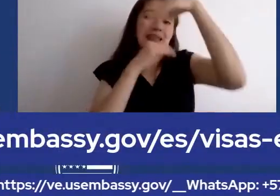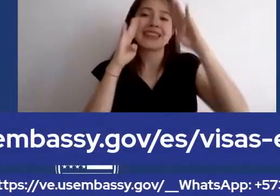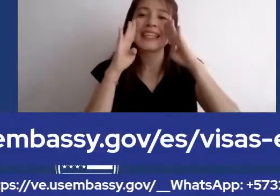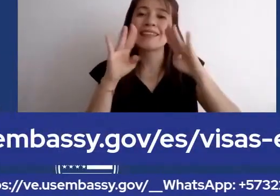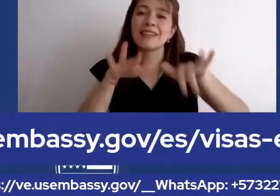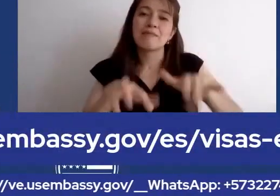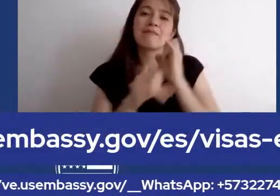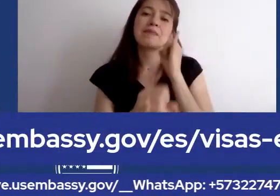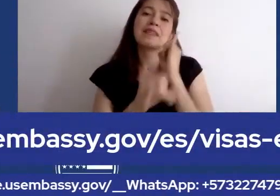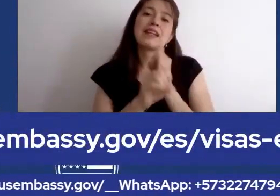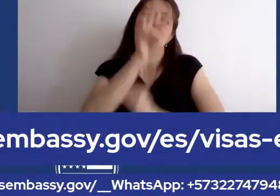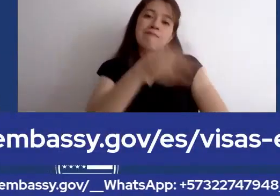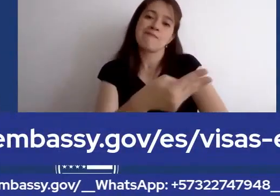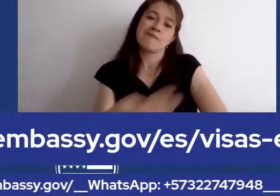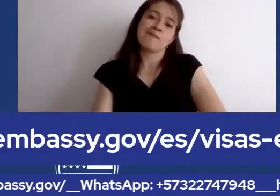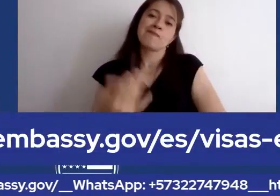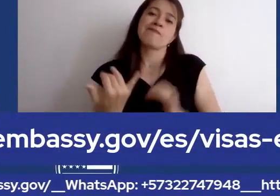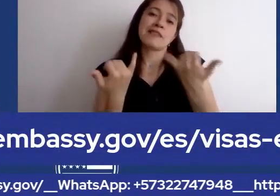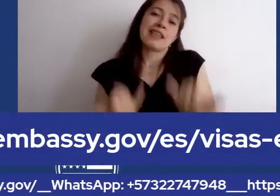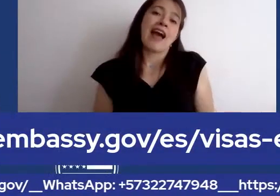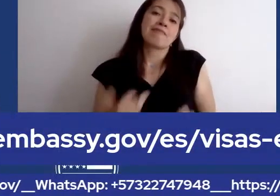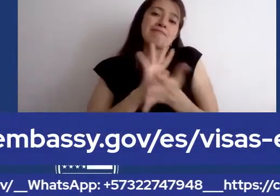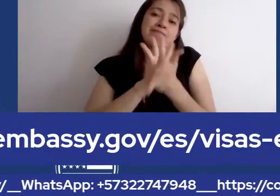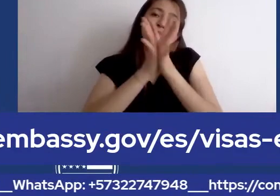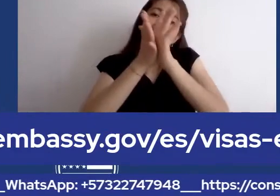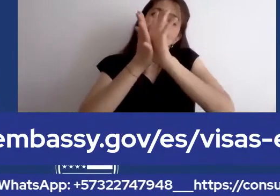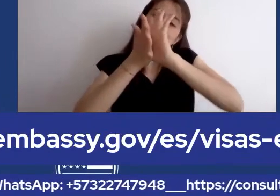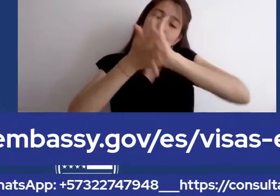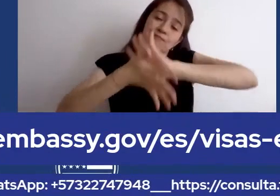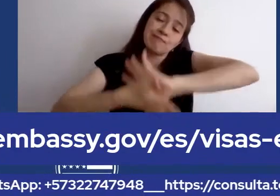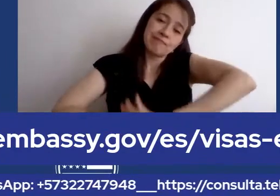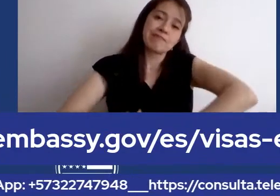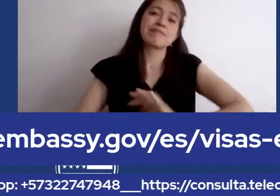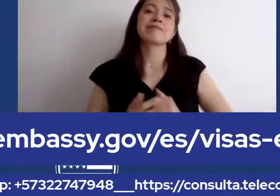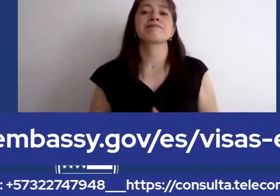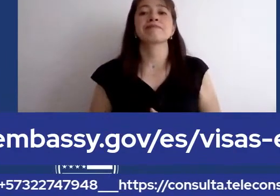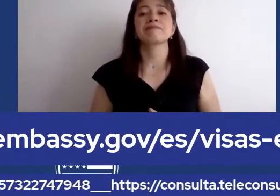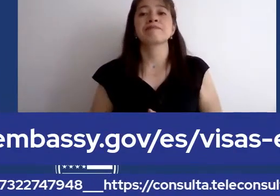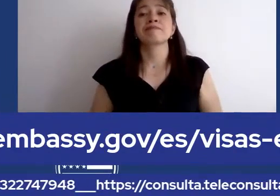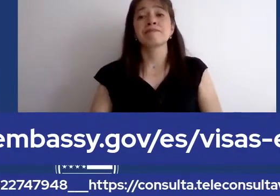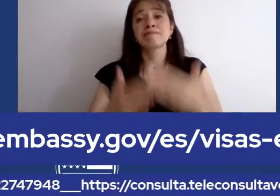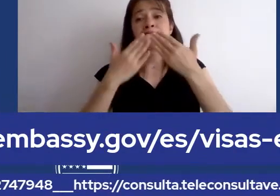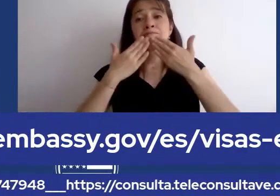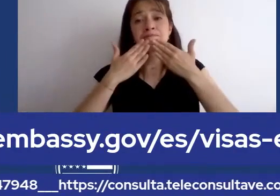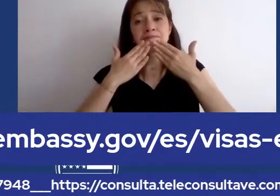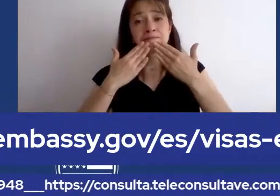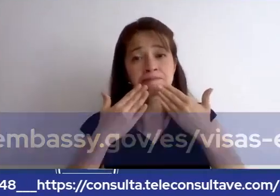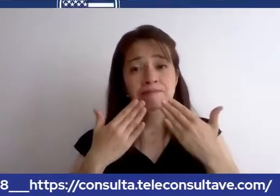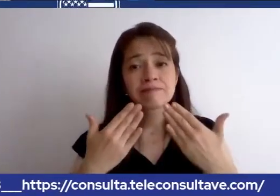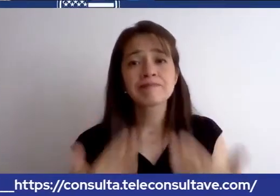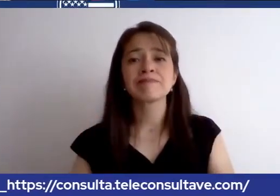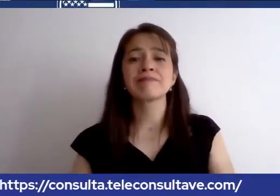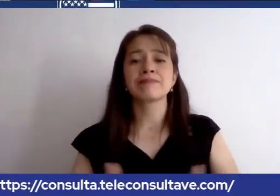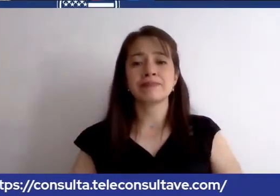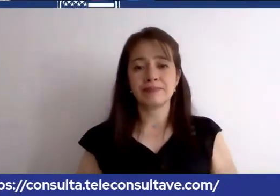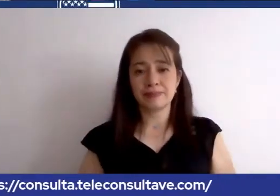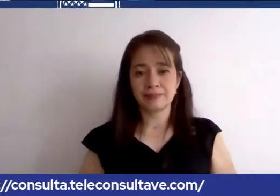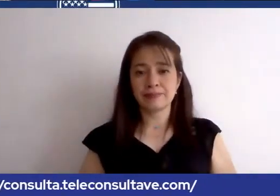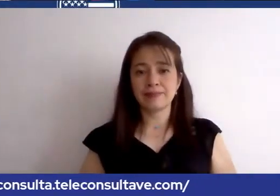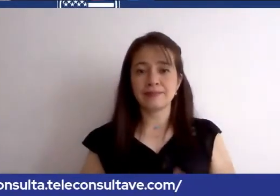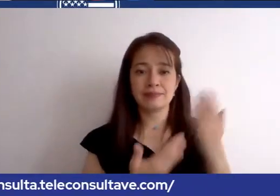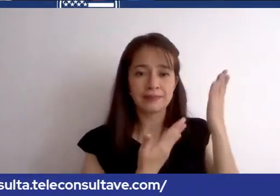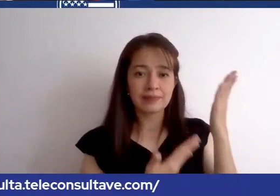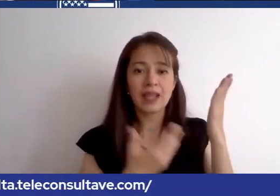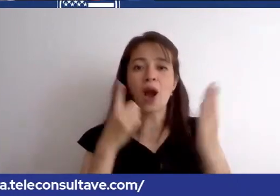infelizmente tenemos que terminar nuestro programa. Muchísimas gracias al incansable